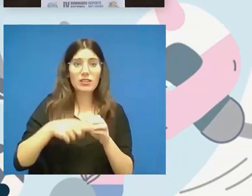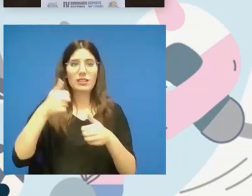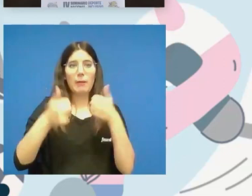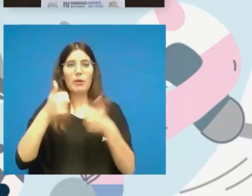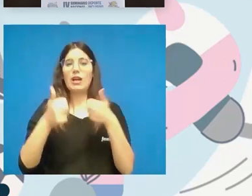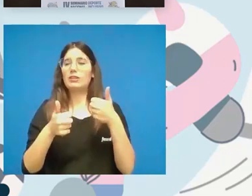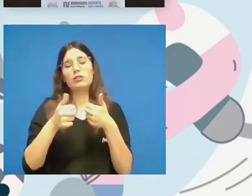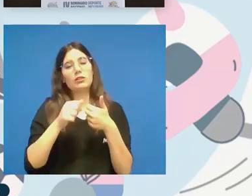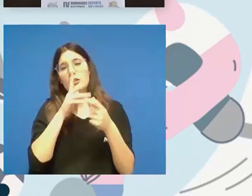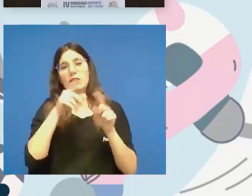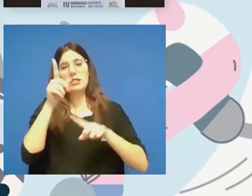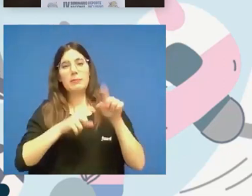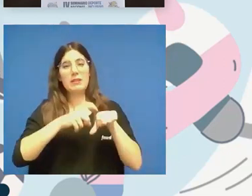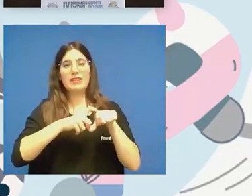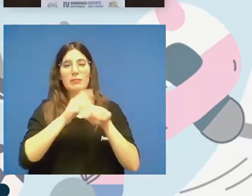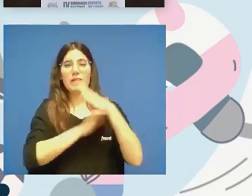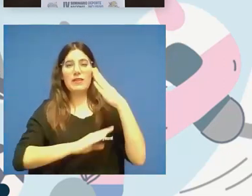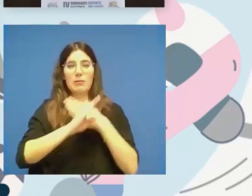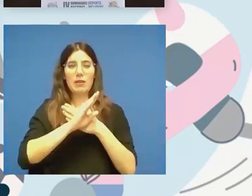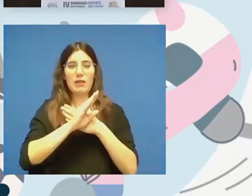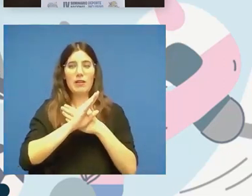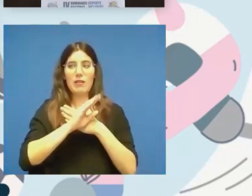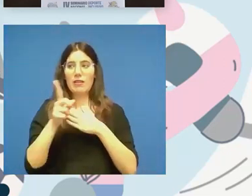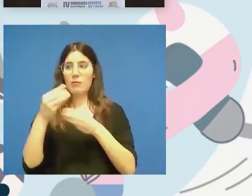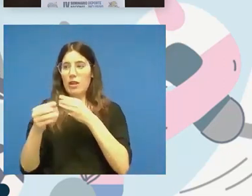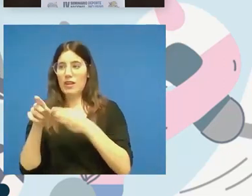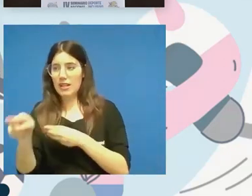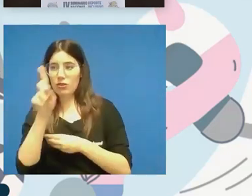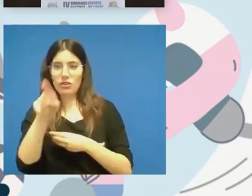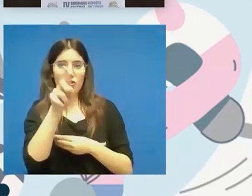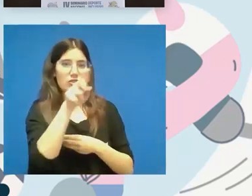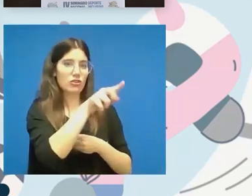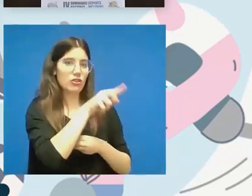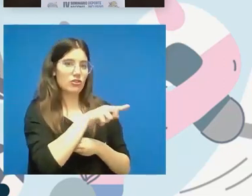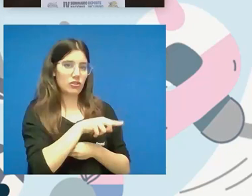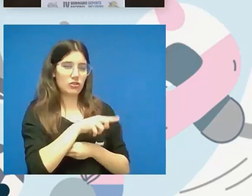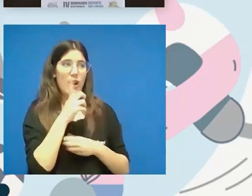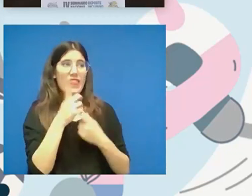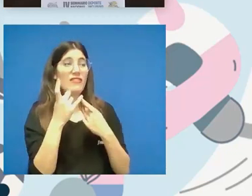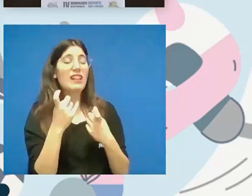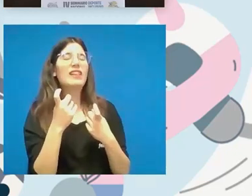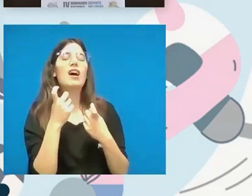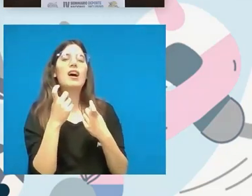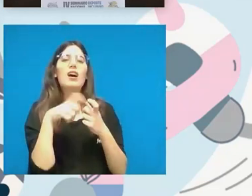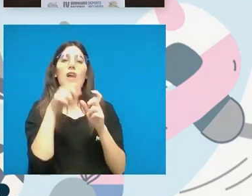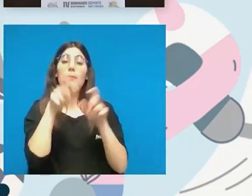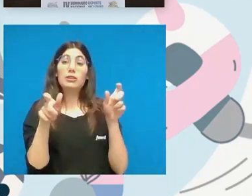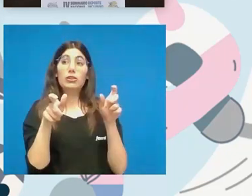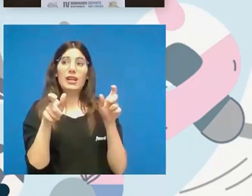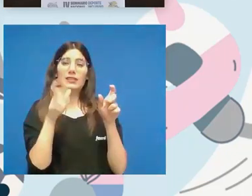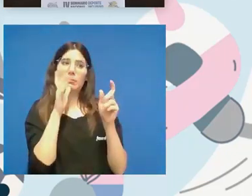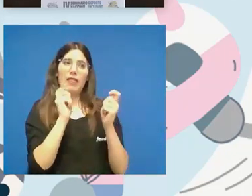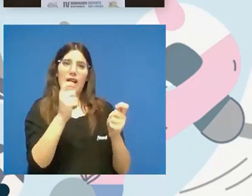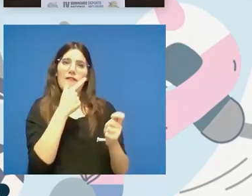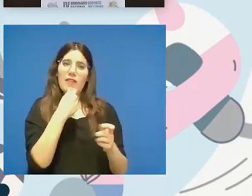depende del tipo de discapacidad que tengas tienes que hacer esto esto esto esto hace falta personas que faciliten esto hace